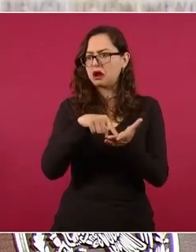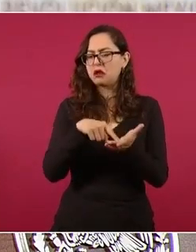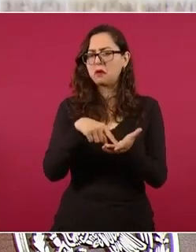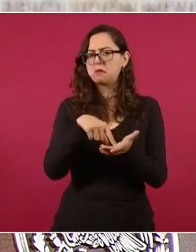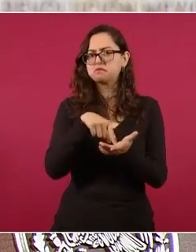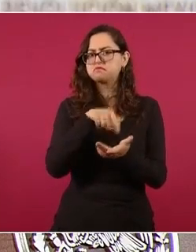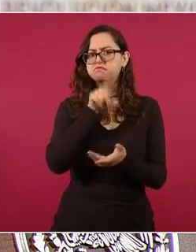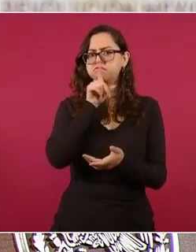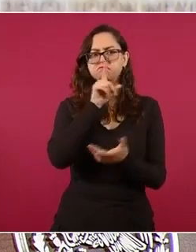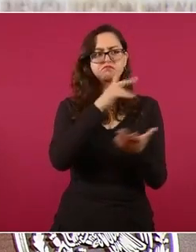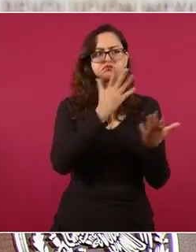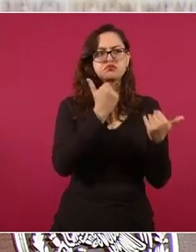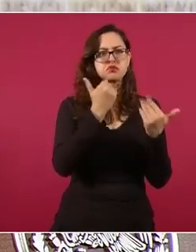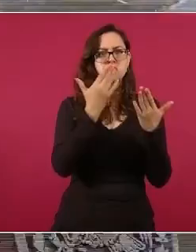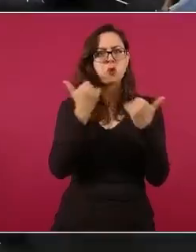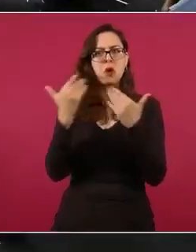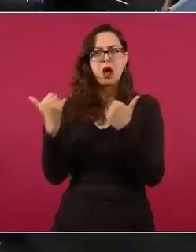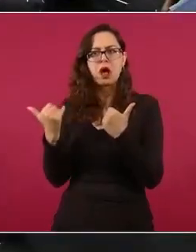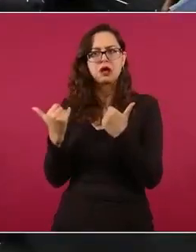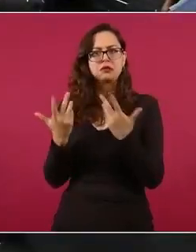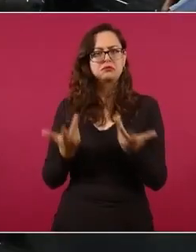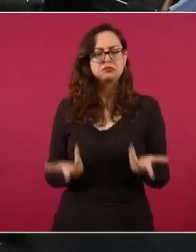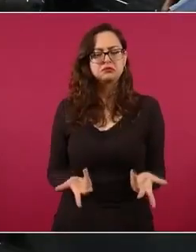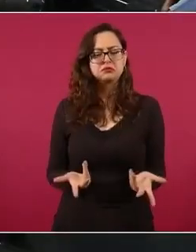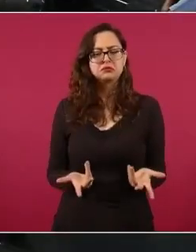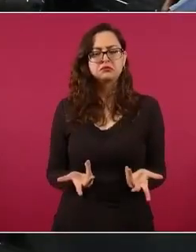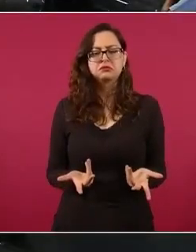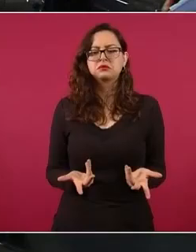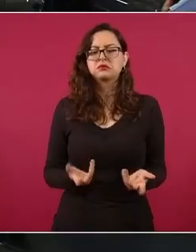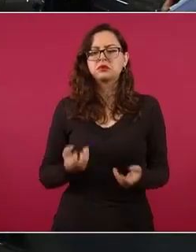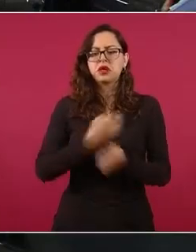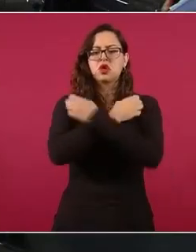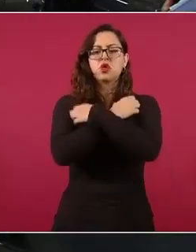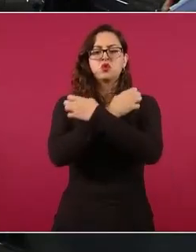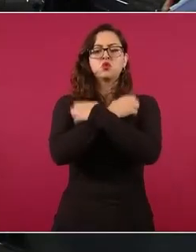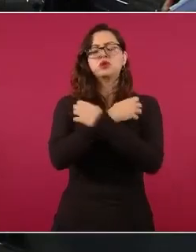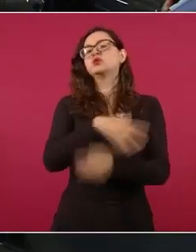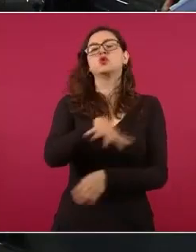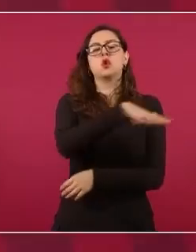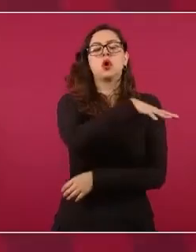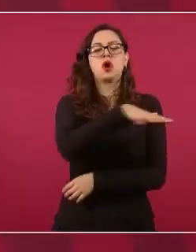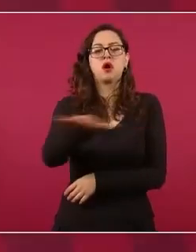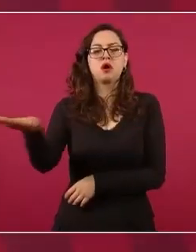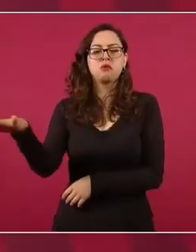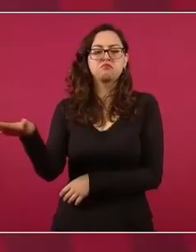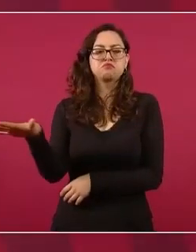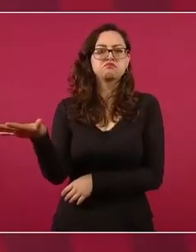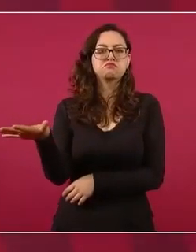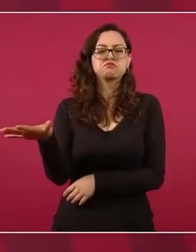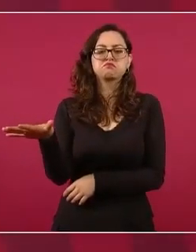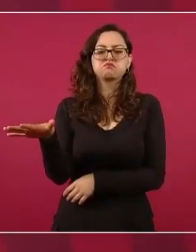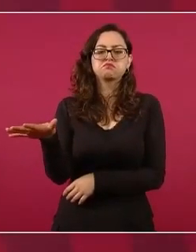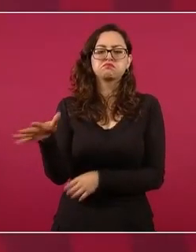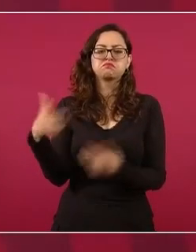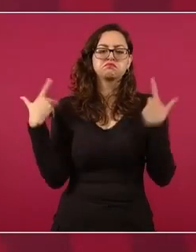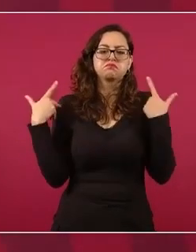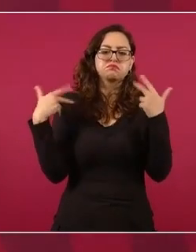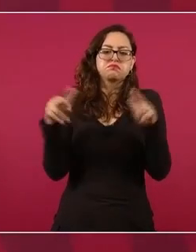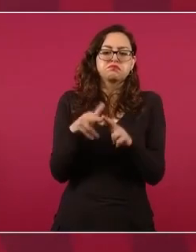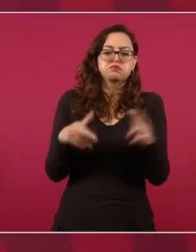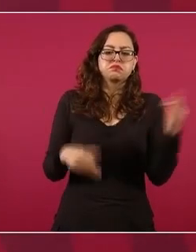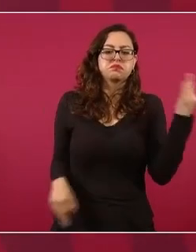En el caso de la educación en general, todos los maestros